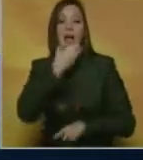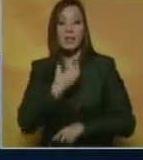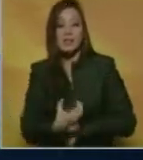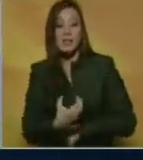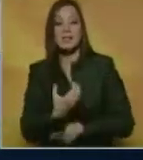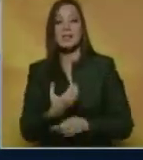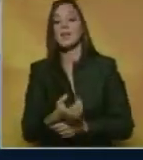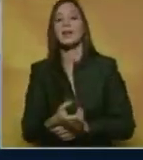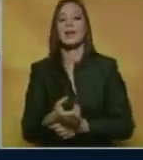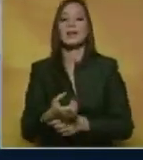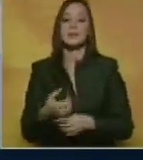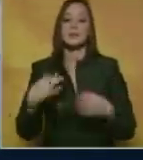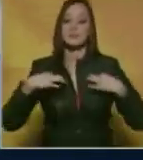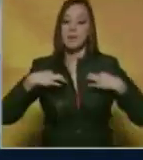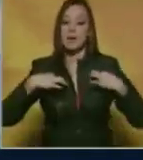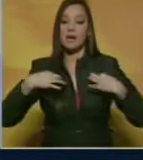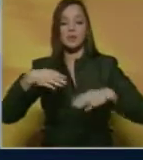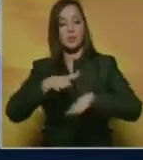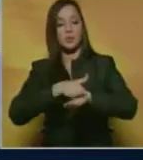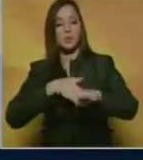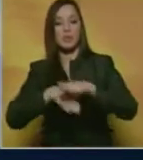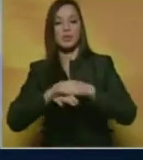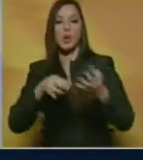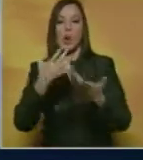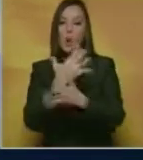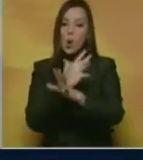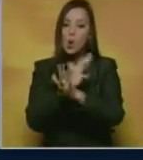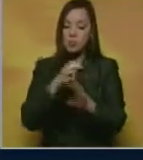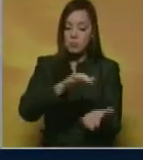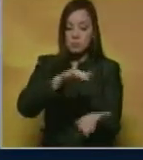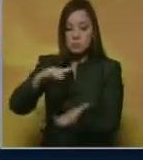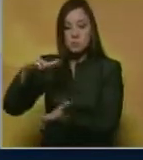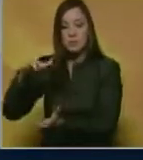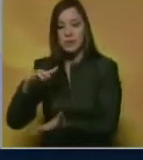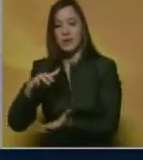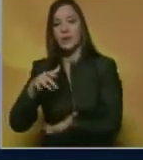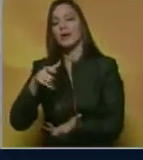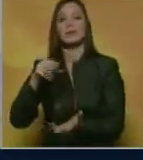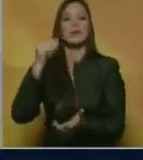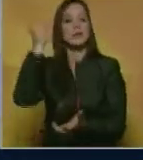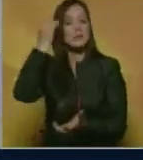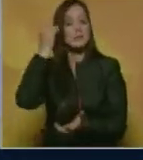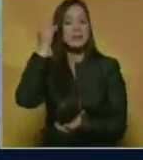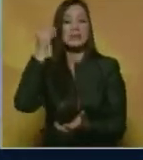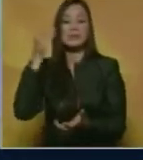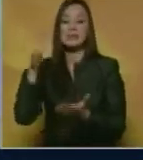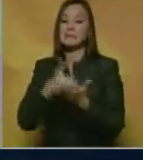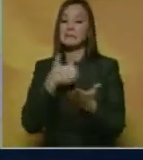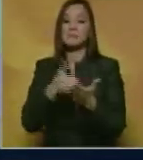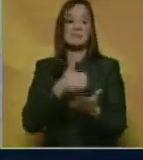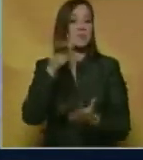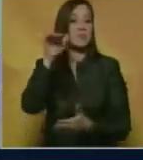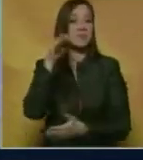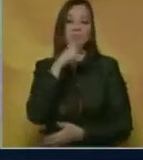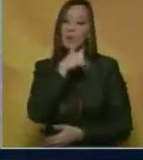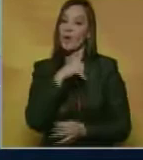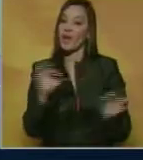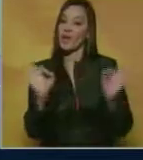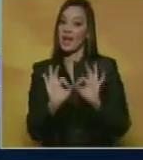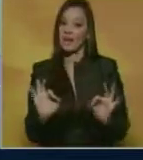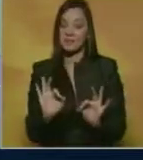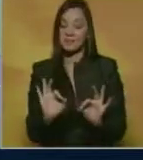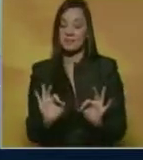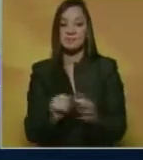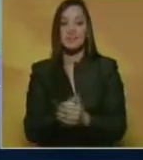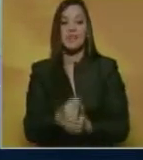desabastecimiento de ropa, calzado y juguetes en los establecimientos comerciales de la entidad será alarmante. El gremialista indicó que los 23